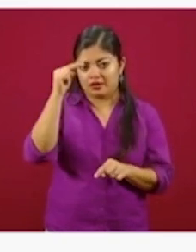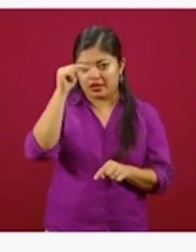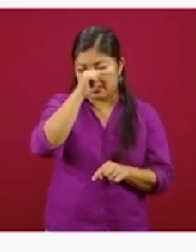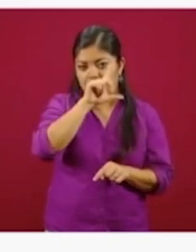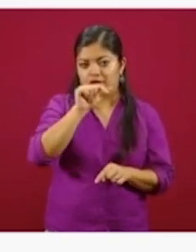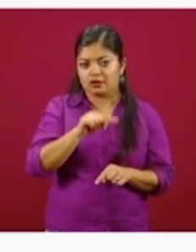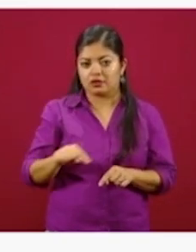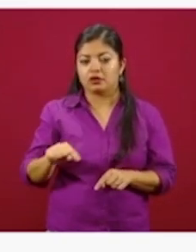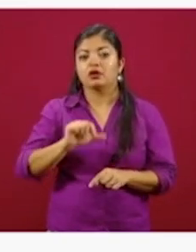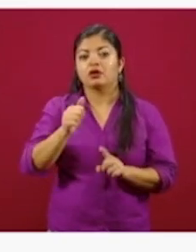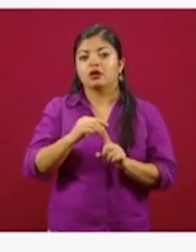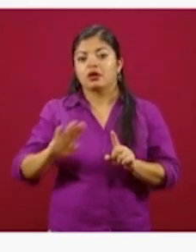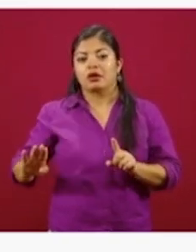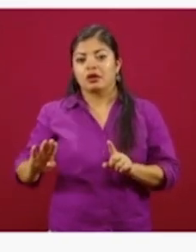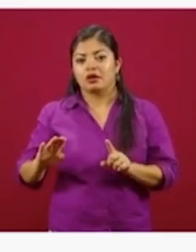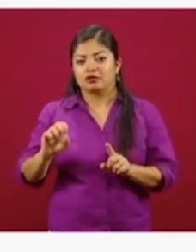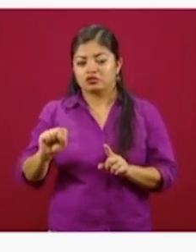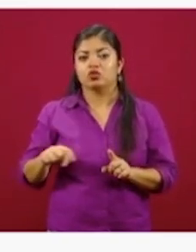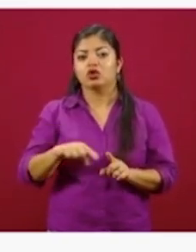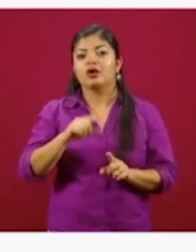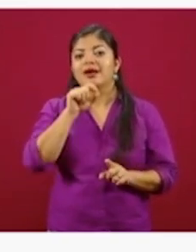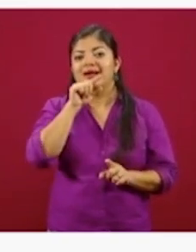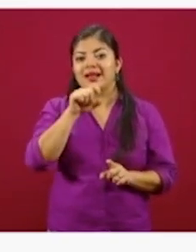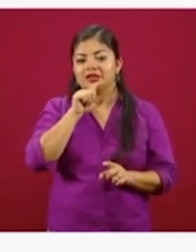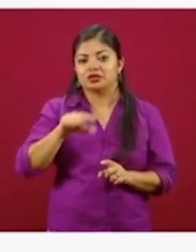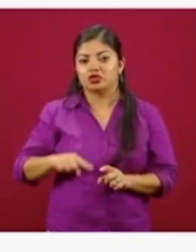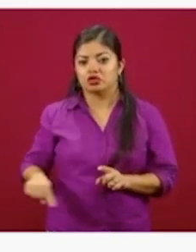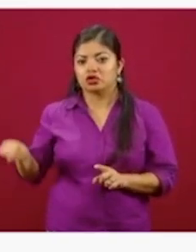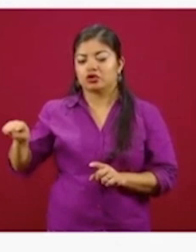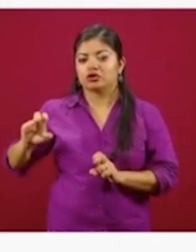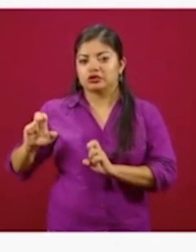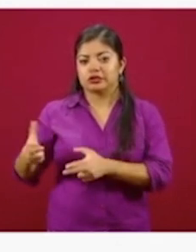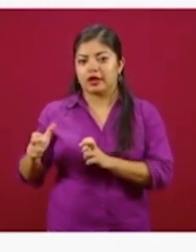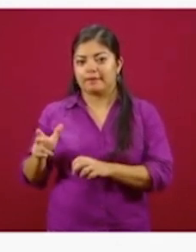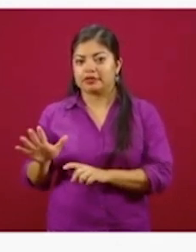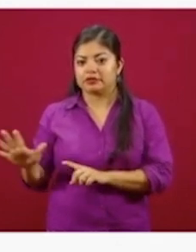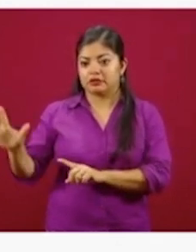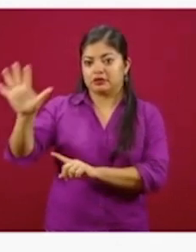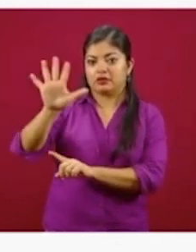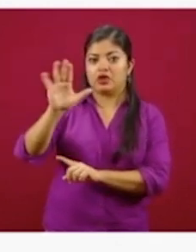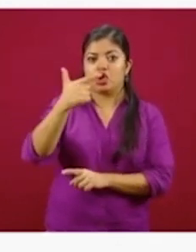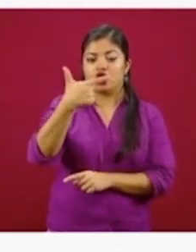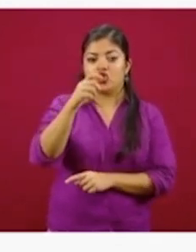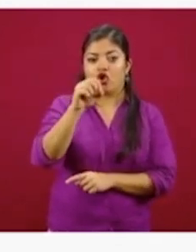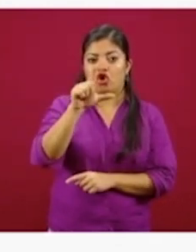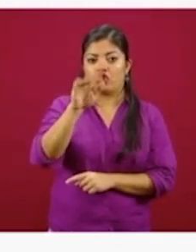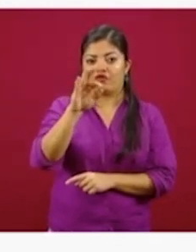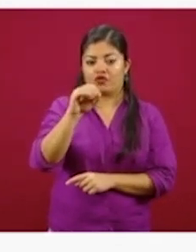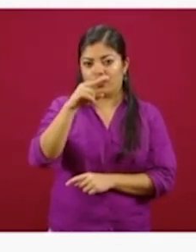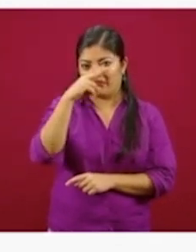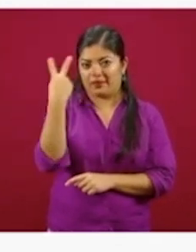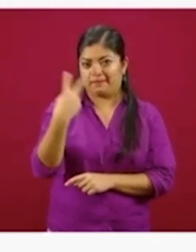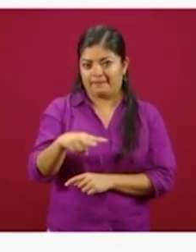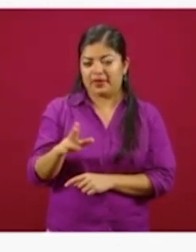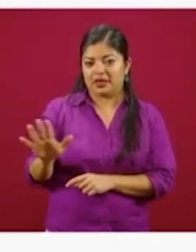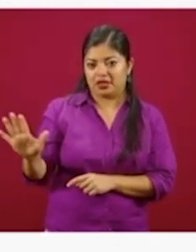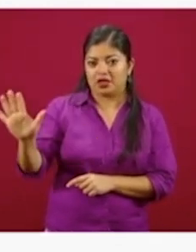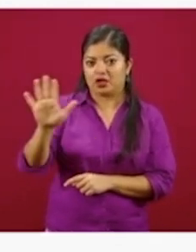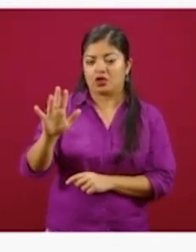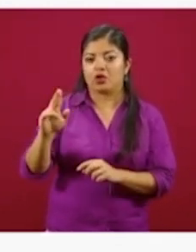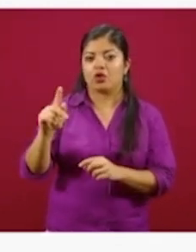desde Jalisco hasta Chiapas, la zona Golfo de México con Tamaulipas y Veracruz,